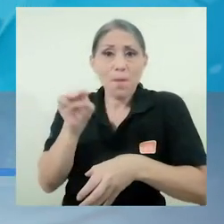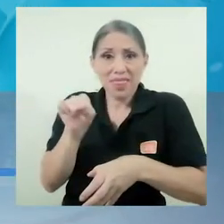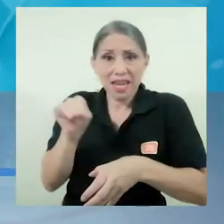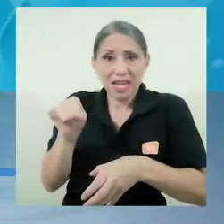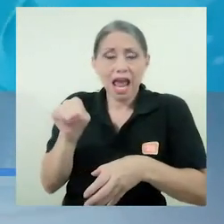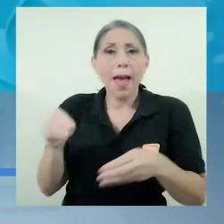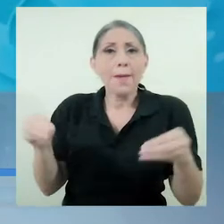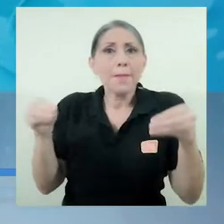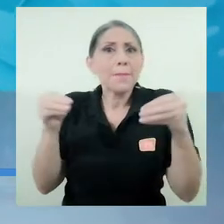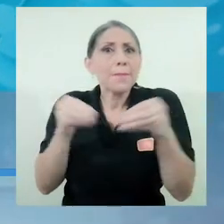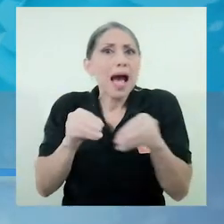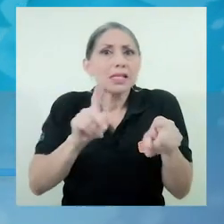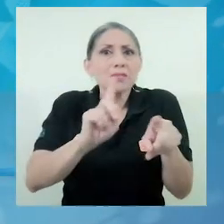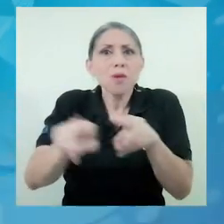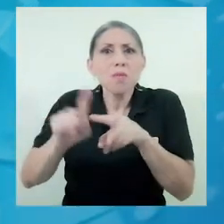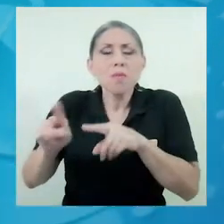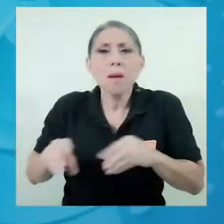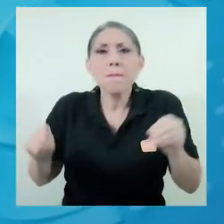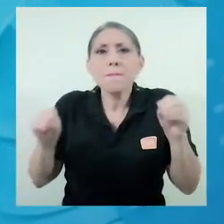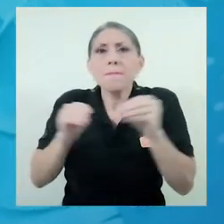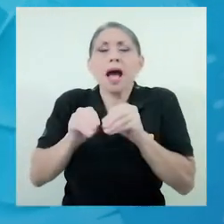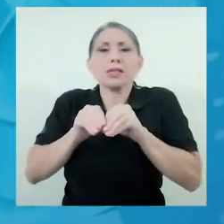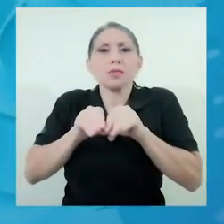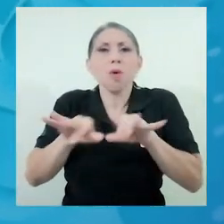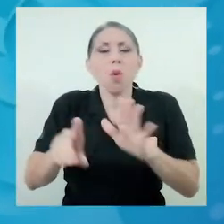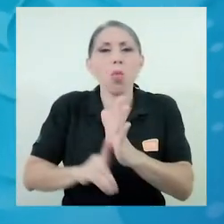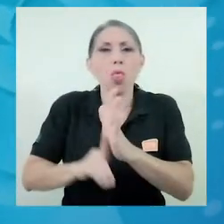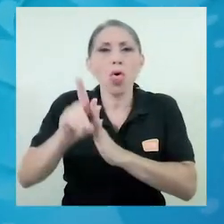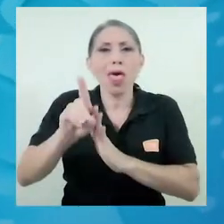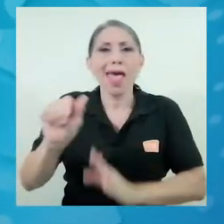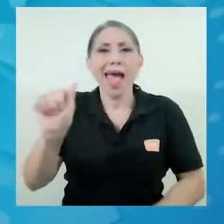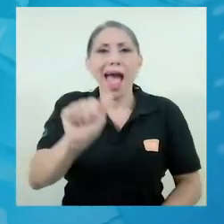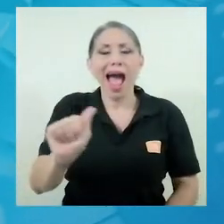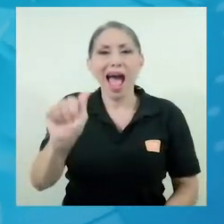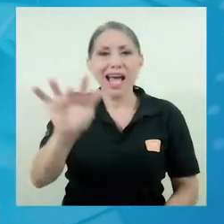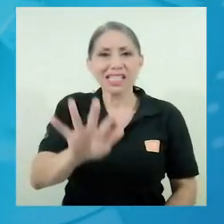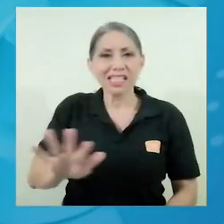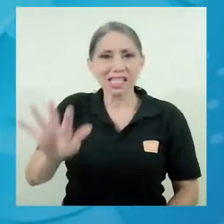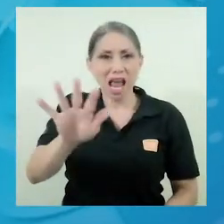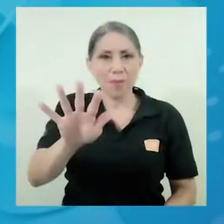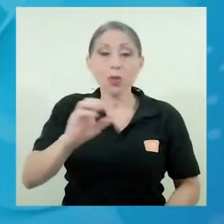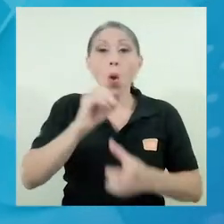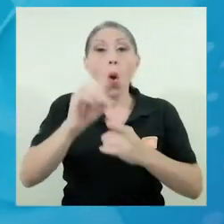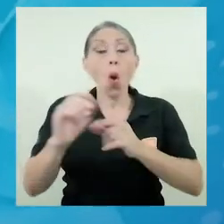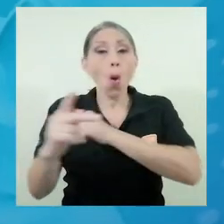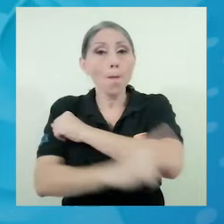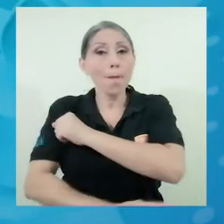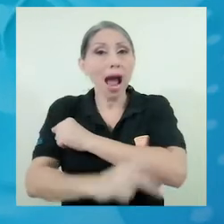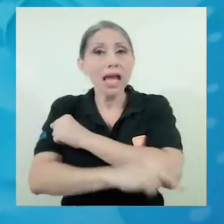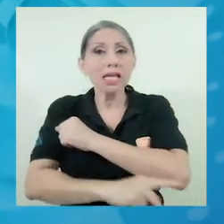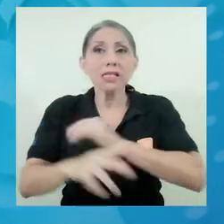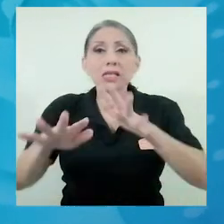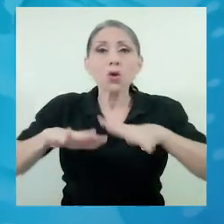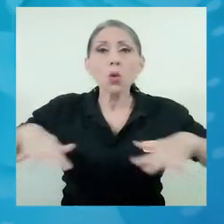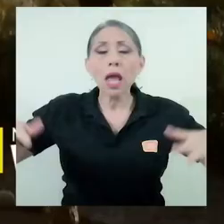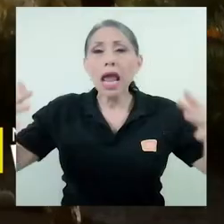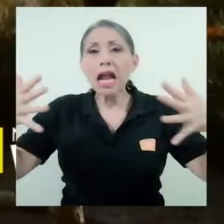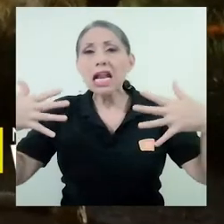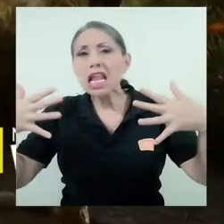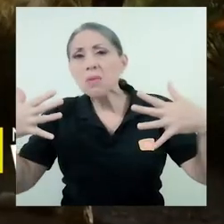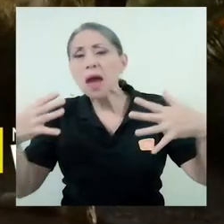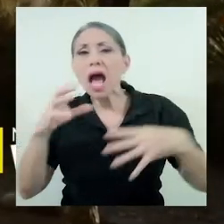más diverso más desarrollada en asia o en países en donde hay un clima